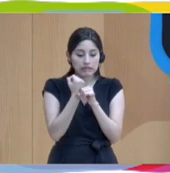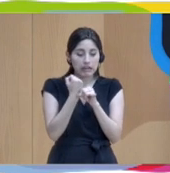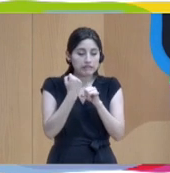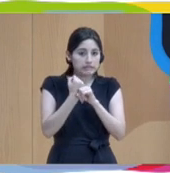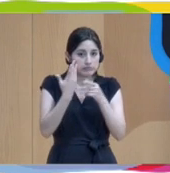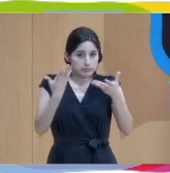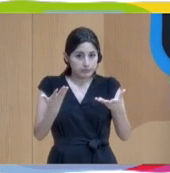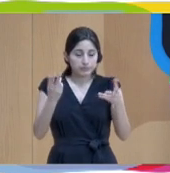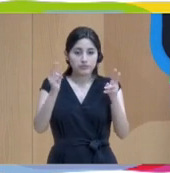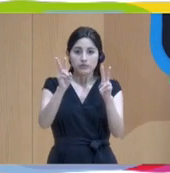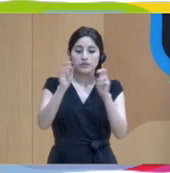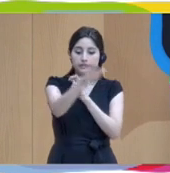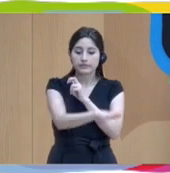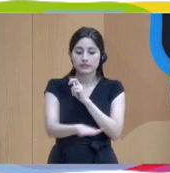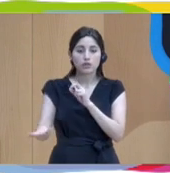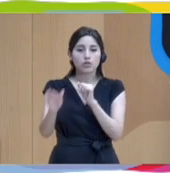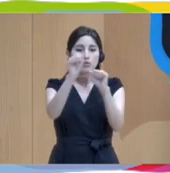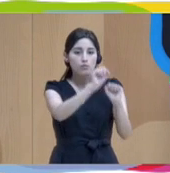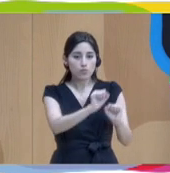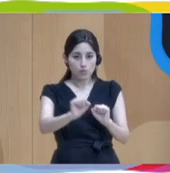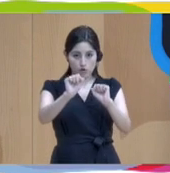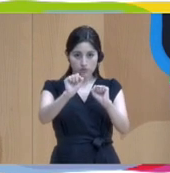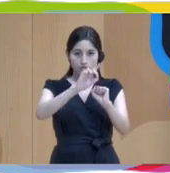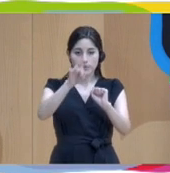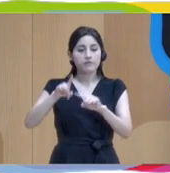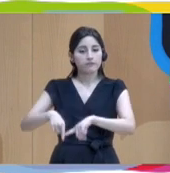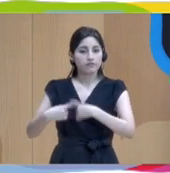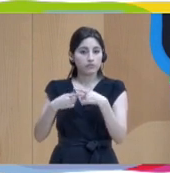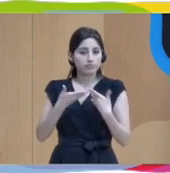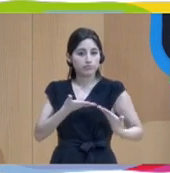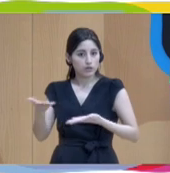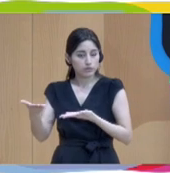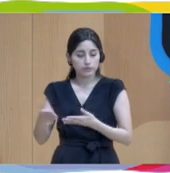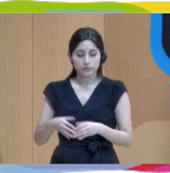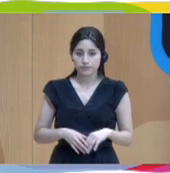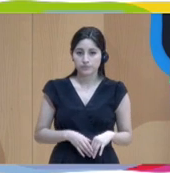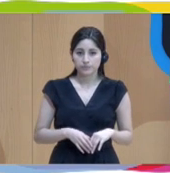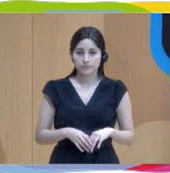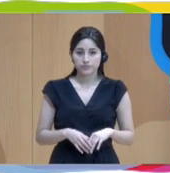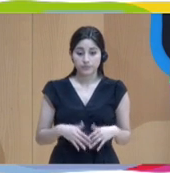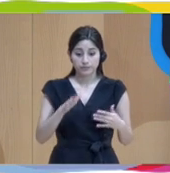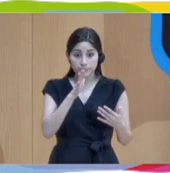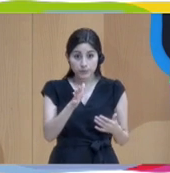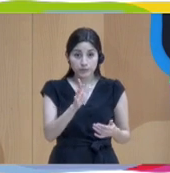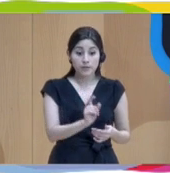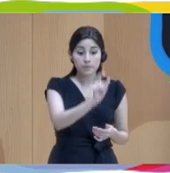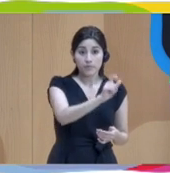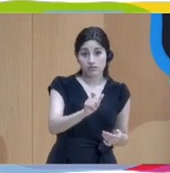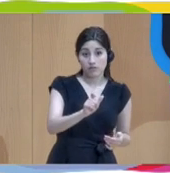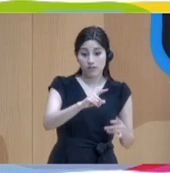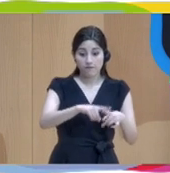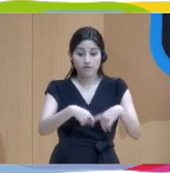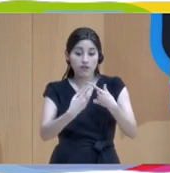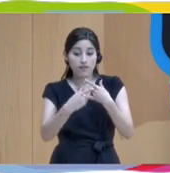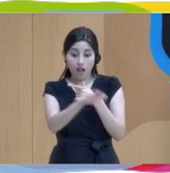la protección de los niños y del ayuda a la familia. Porque acompañar a las personas, los niños y la familia en